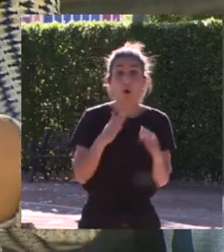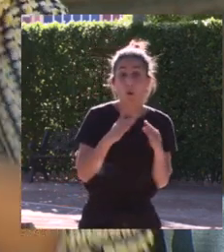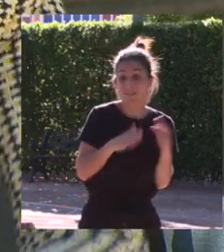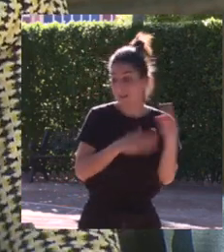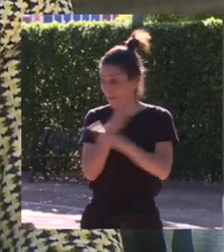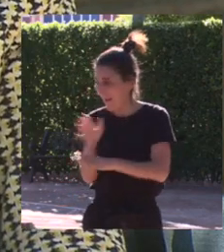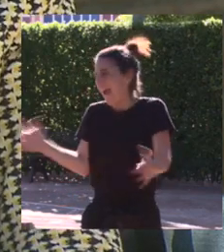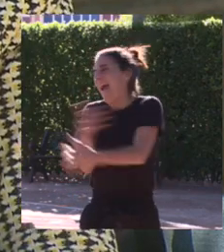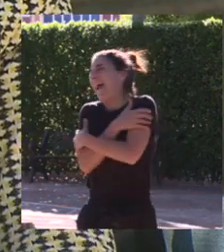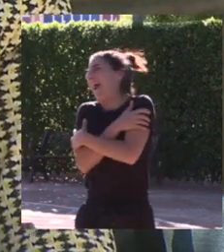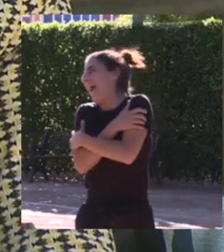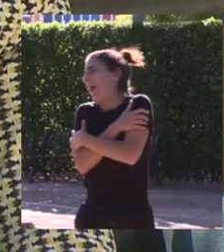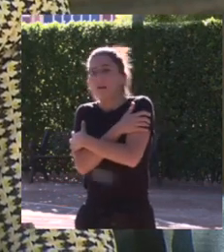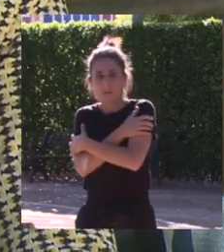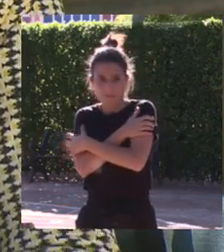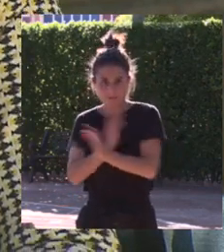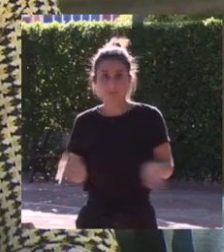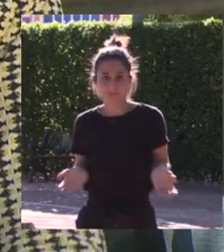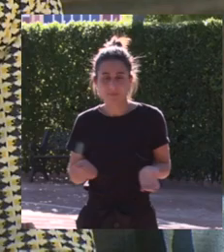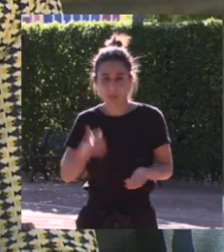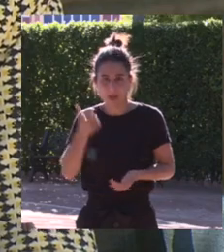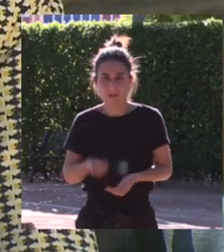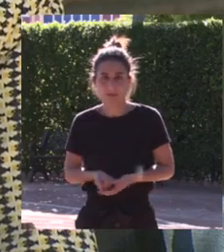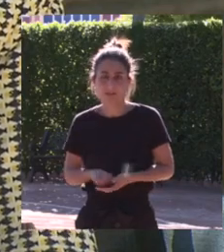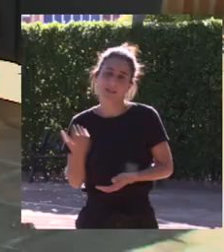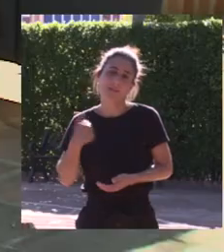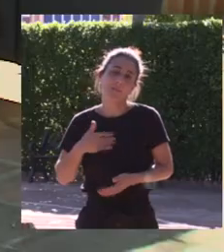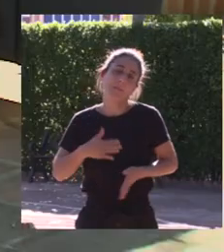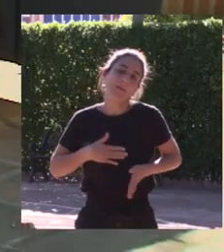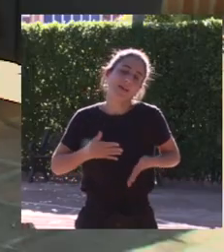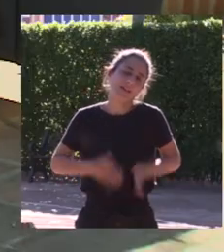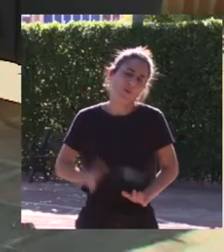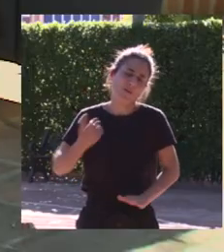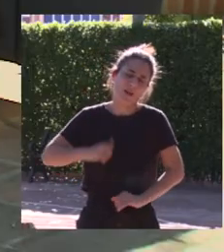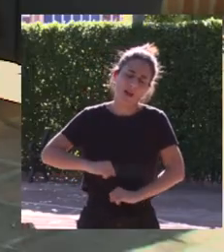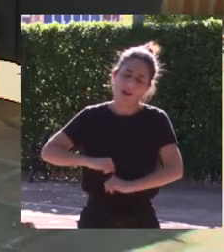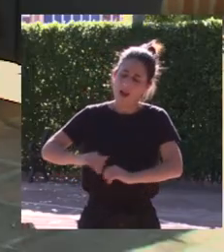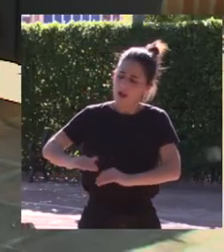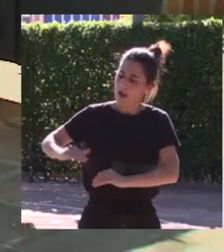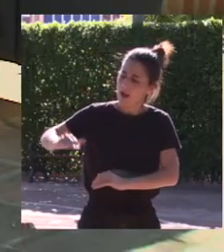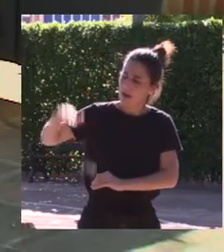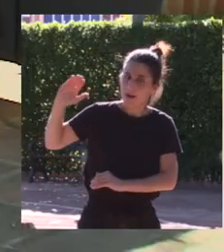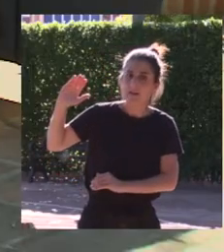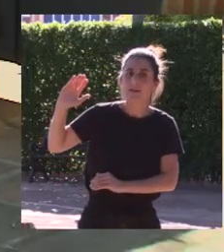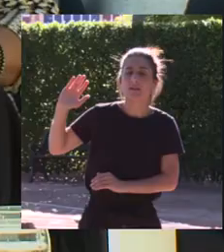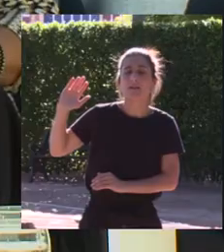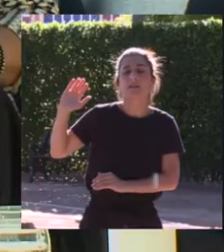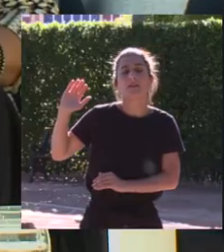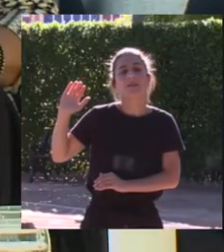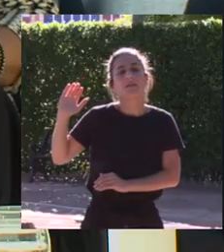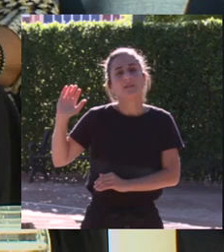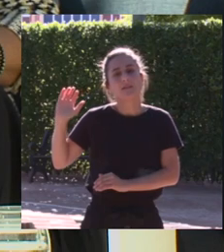con más fuerza que si estuvieras todos los días y mis hijos ya están creciditos y realmente